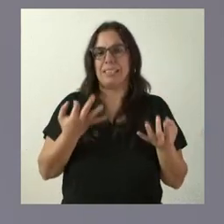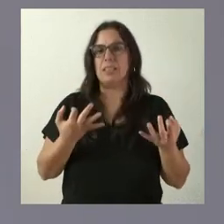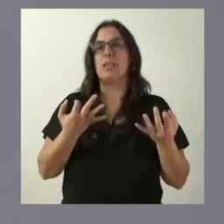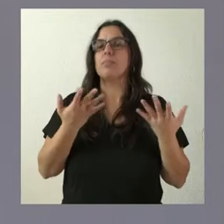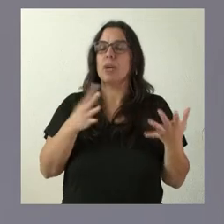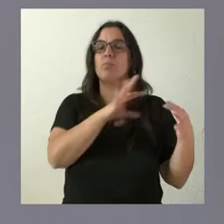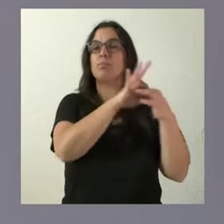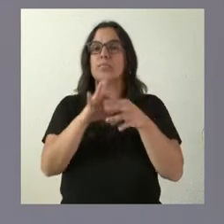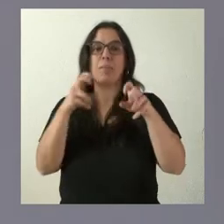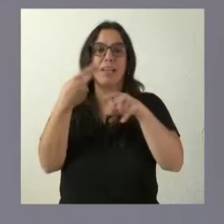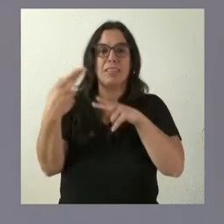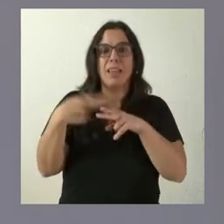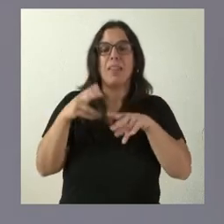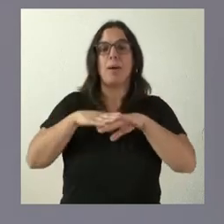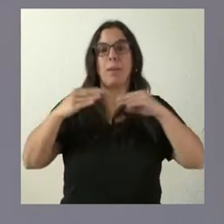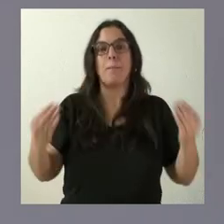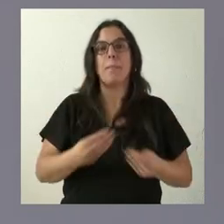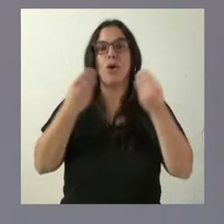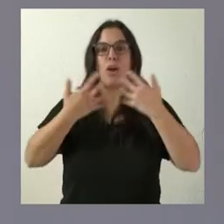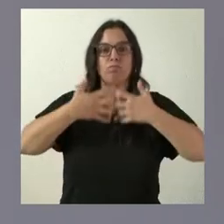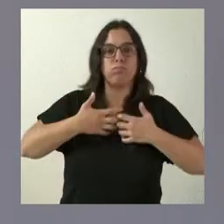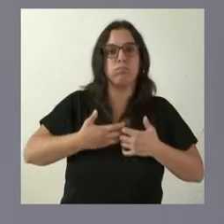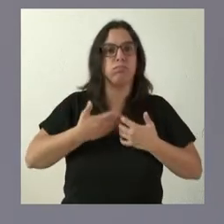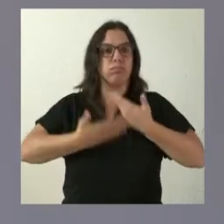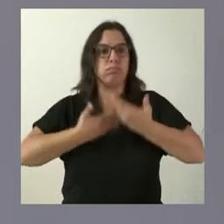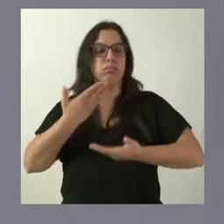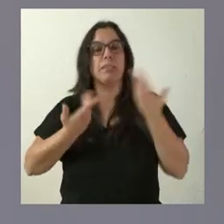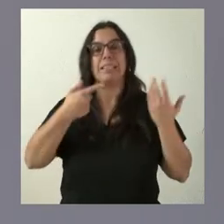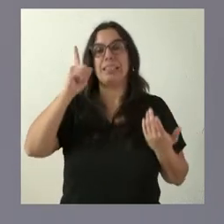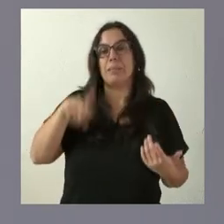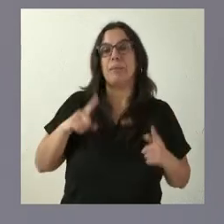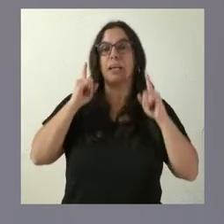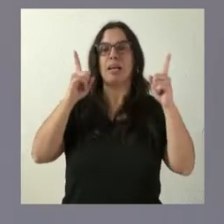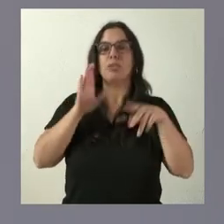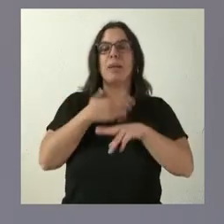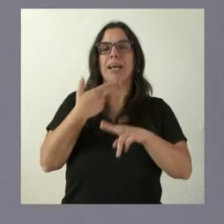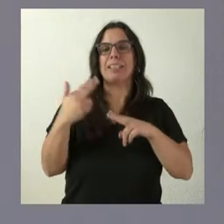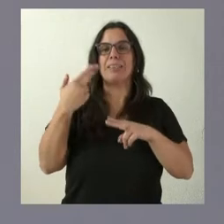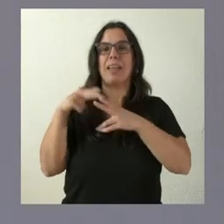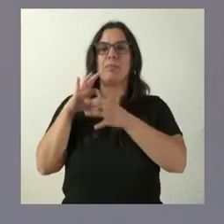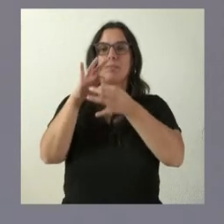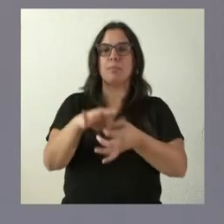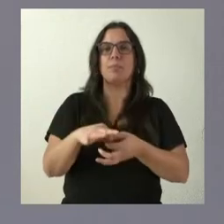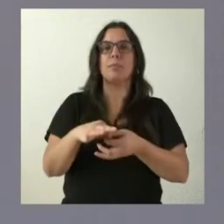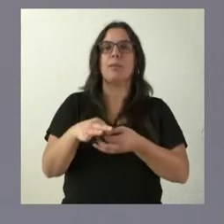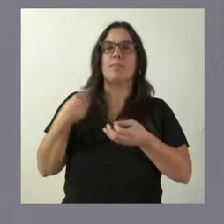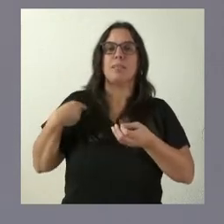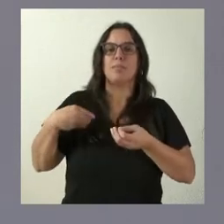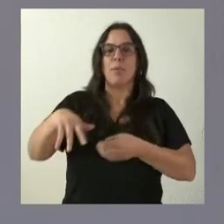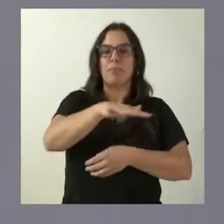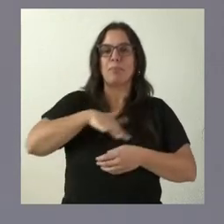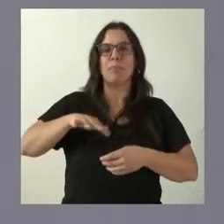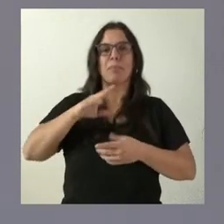tienen mucho que ver con las actividades de mejora de funcionamiento y también, en este caso, de actividades vinculadas a ambientes más acogedores,